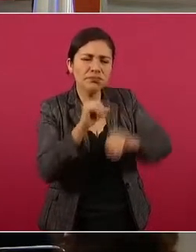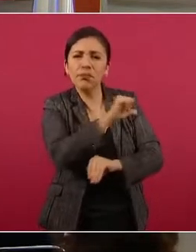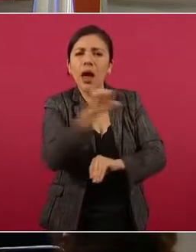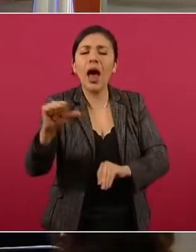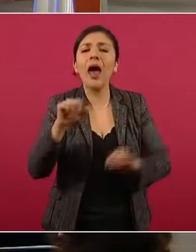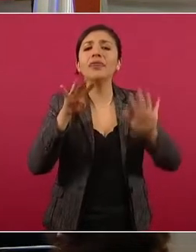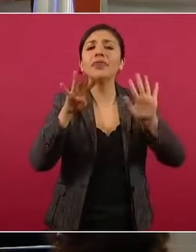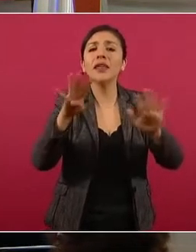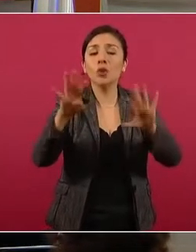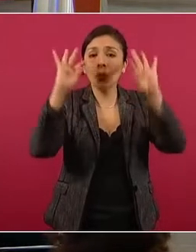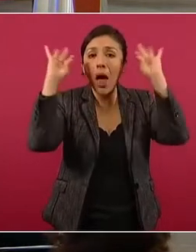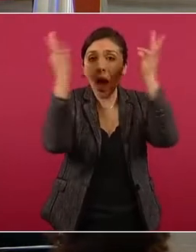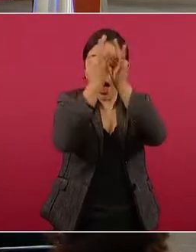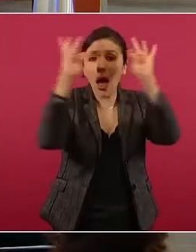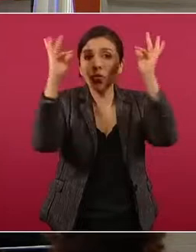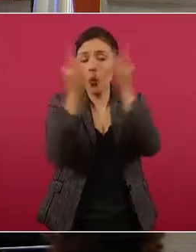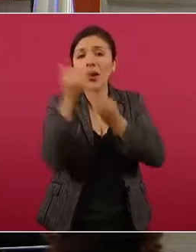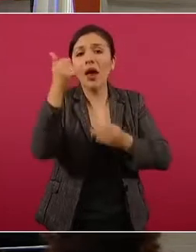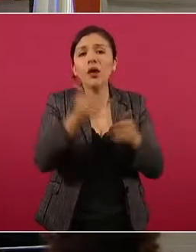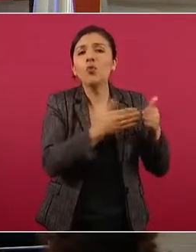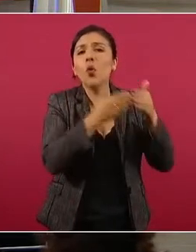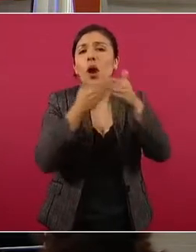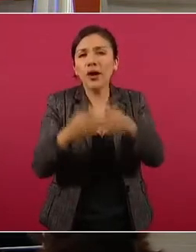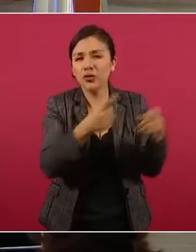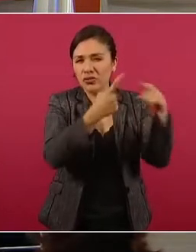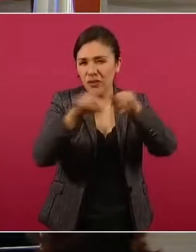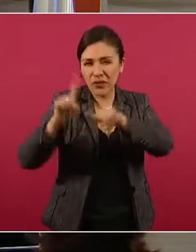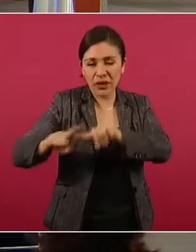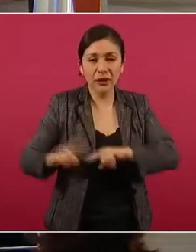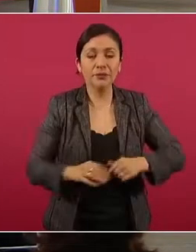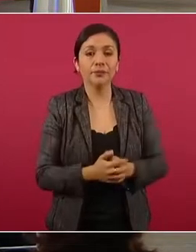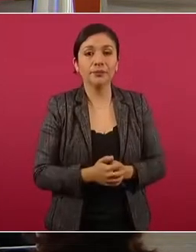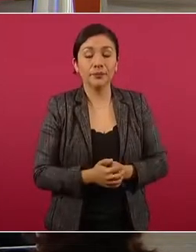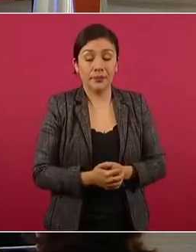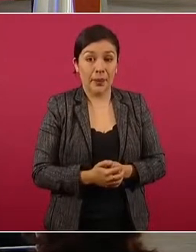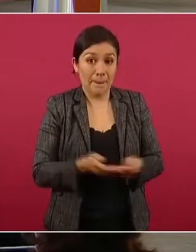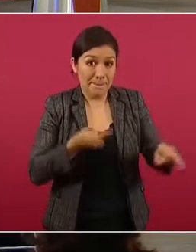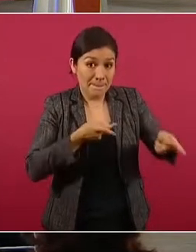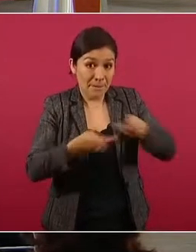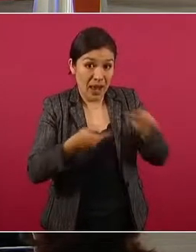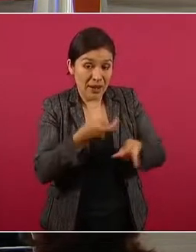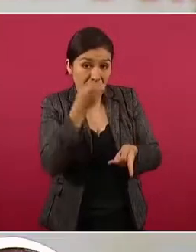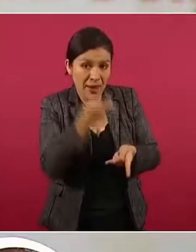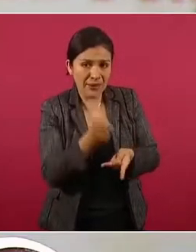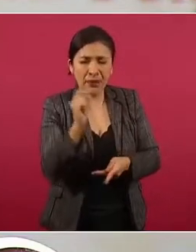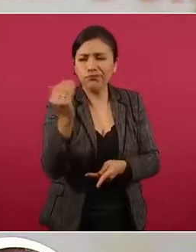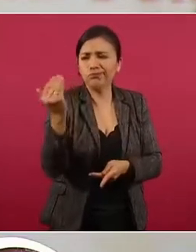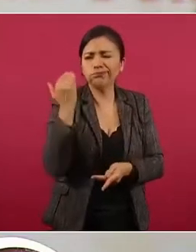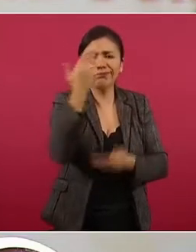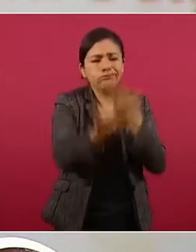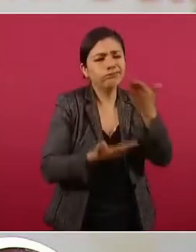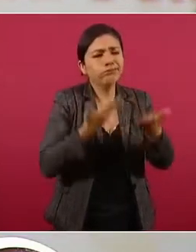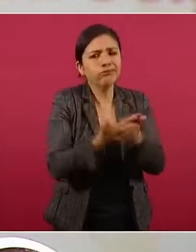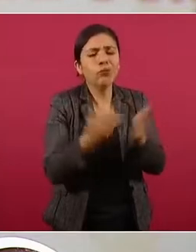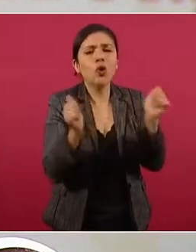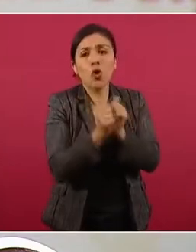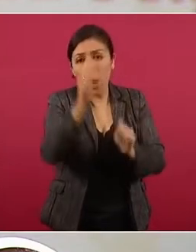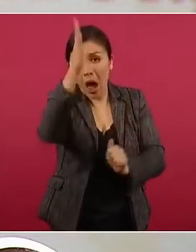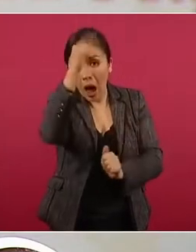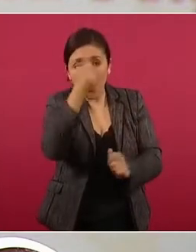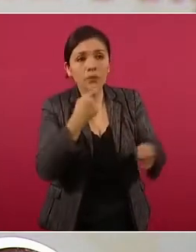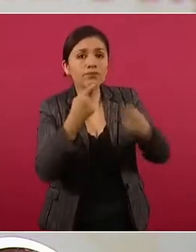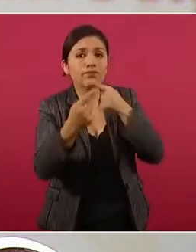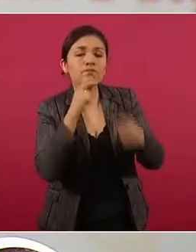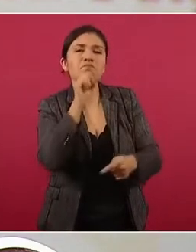aduanas y puertos de entrada. Este plan se presentó recientemente entre los acuerdos